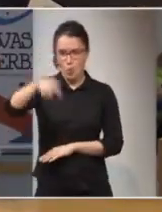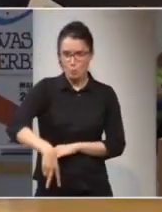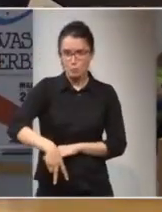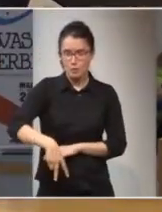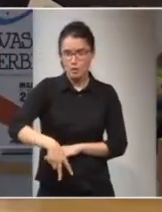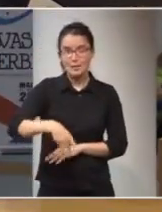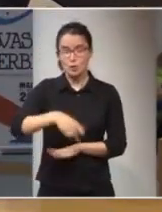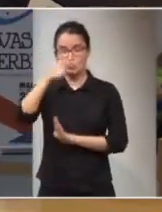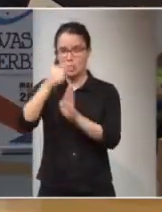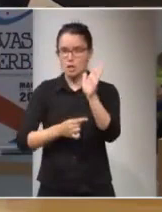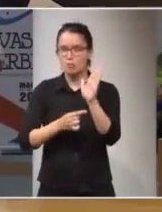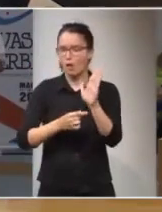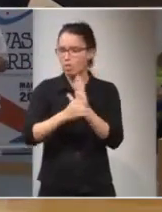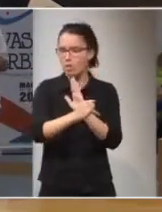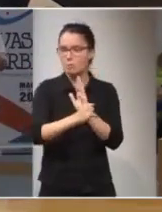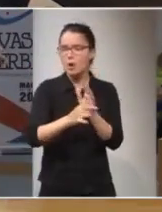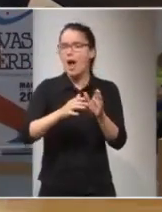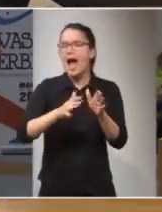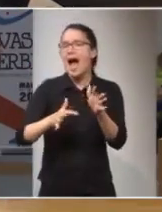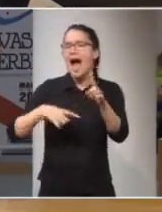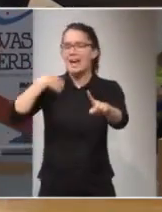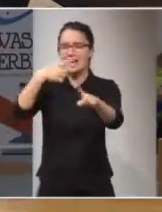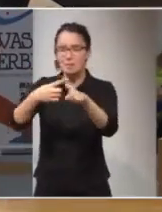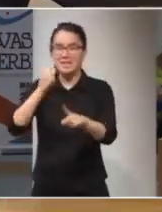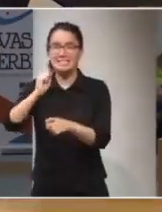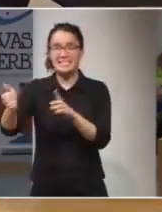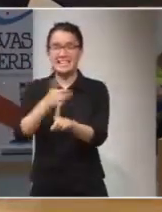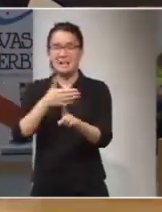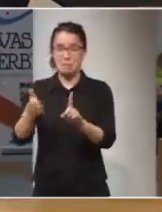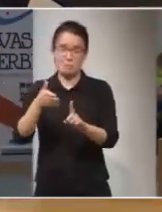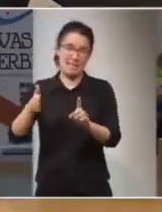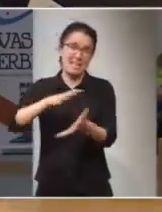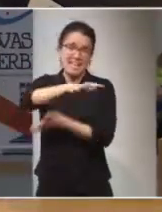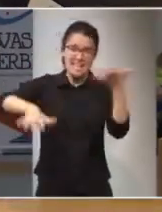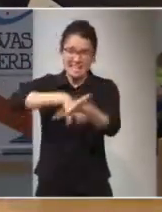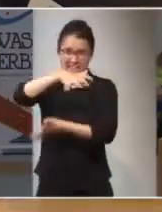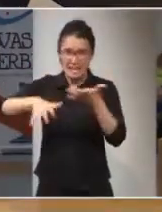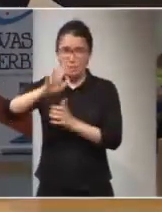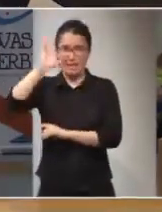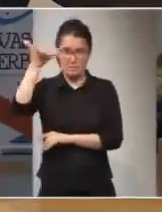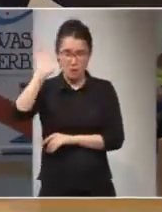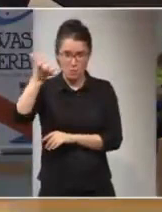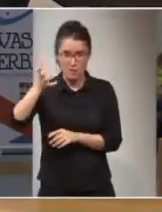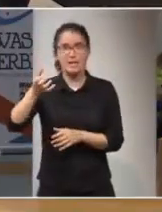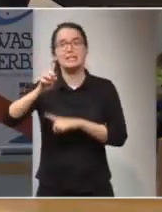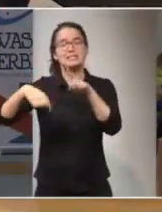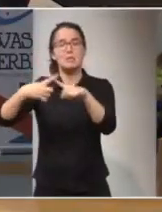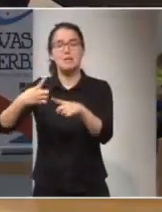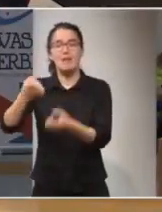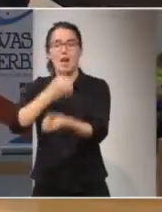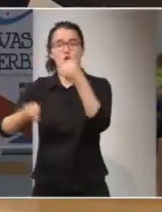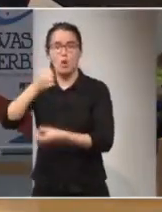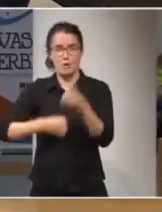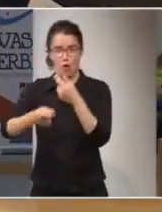estos principios, sino que los extendemos a crímenes medioambientales, el ecocidio, y a crímenes económicos financieros,